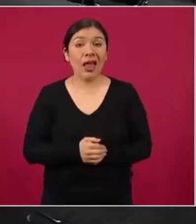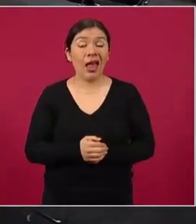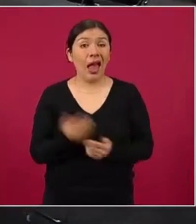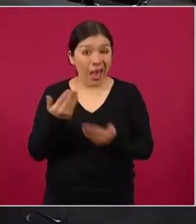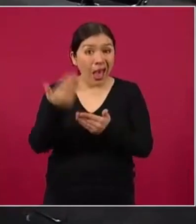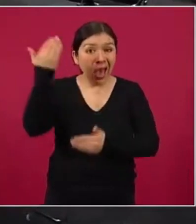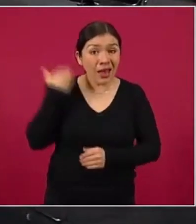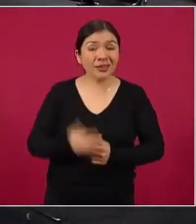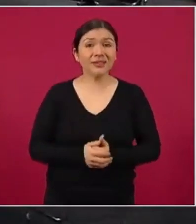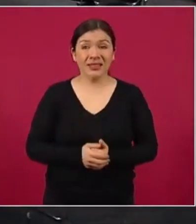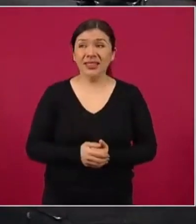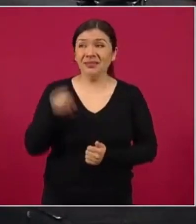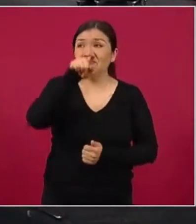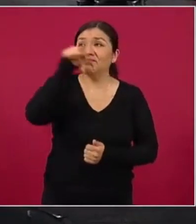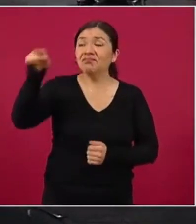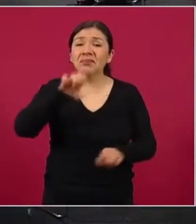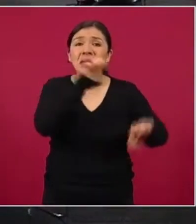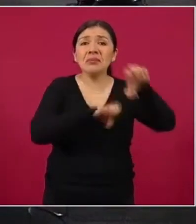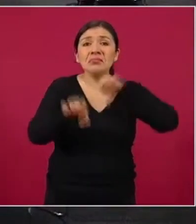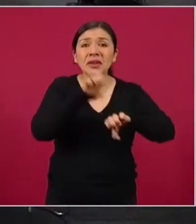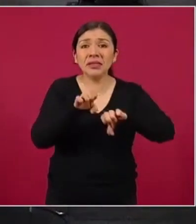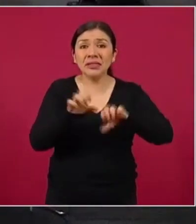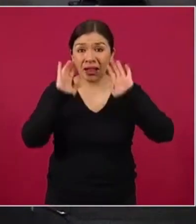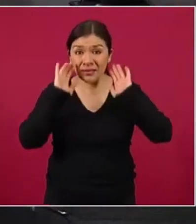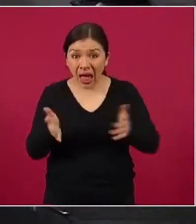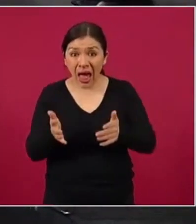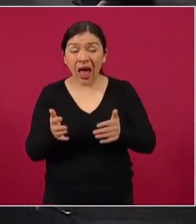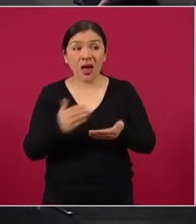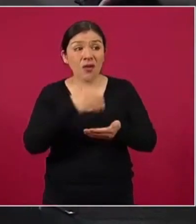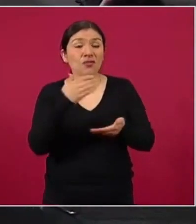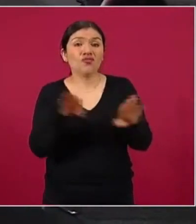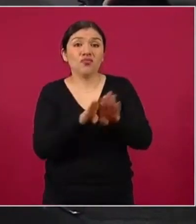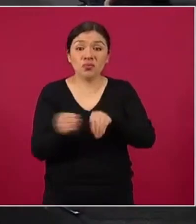nada, todo se arreglaba arriba.